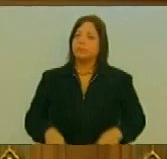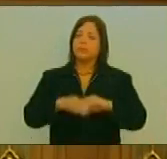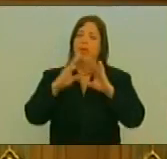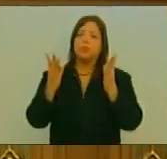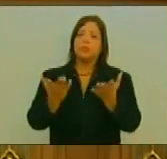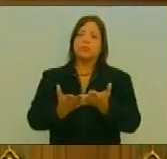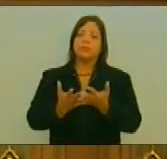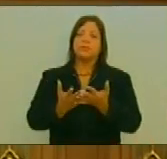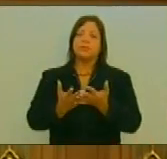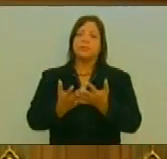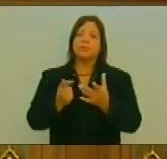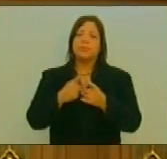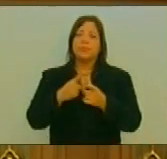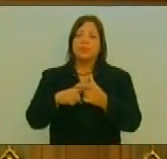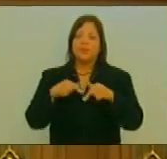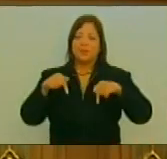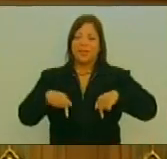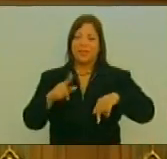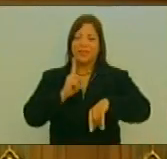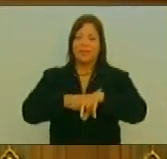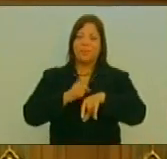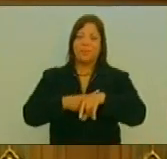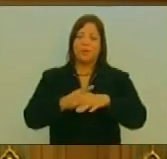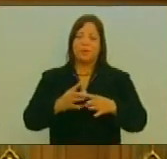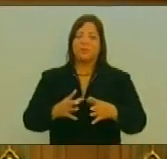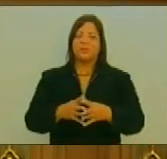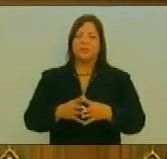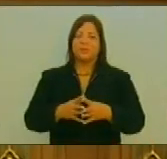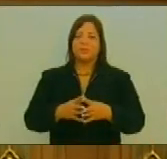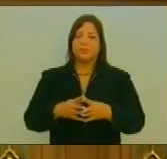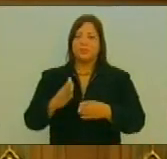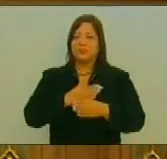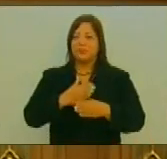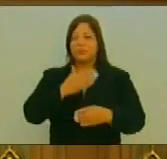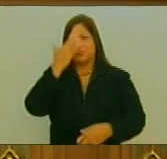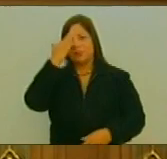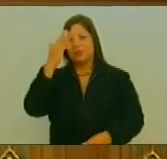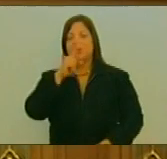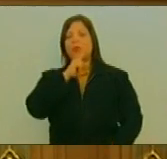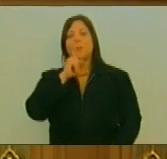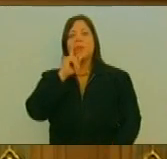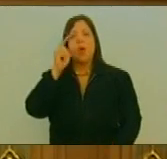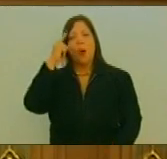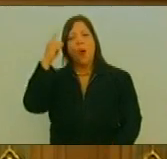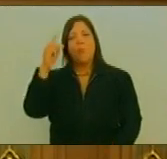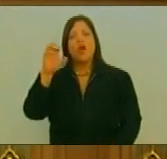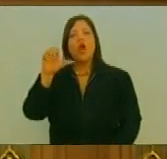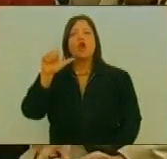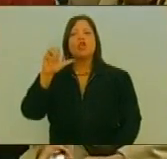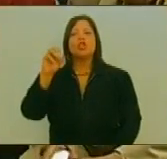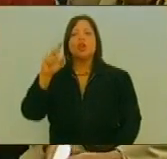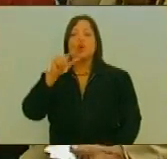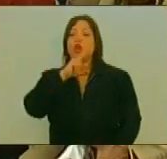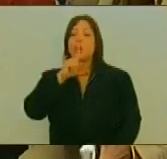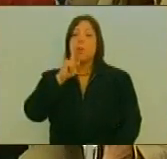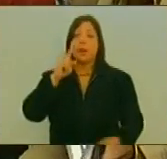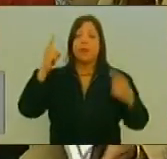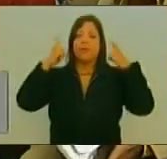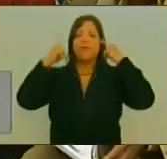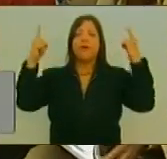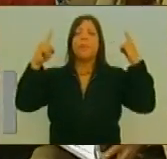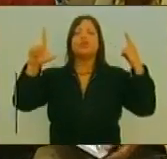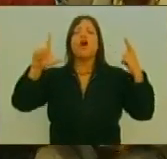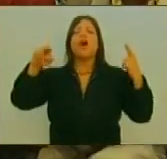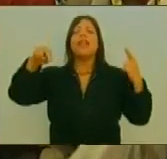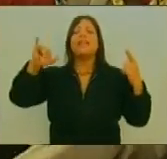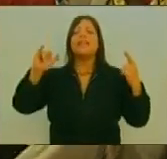Que en esta etapa Que nosotros Estamos viviendo Compatriotas Soto Rojas El camarada Lenín decía Que el